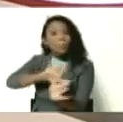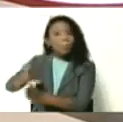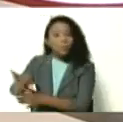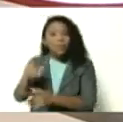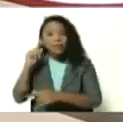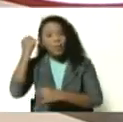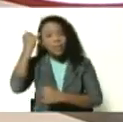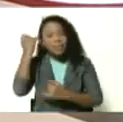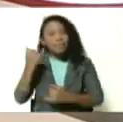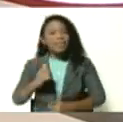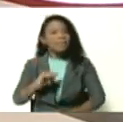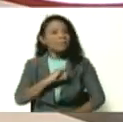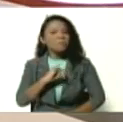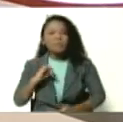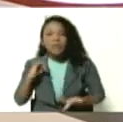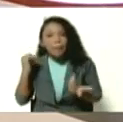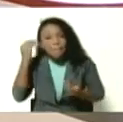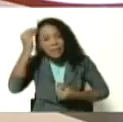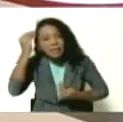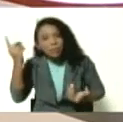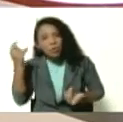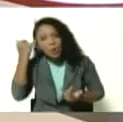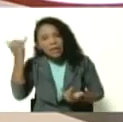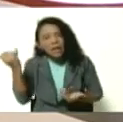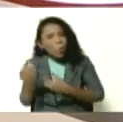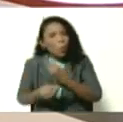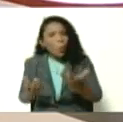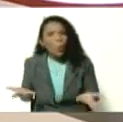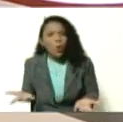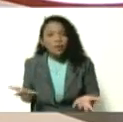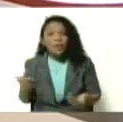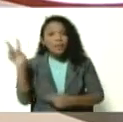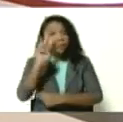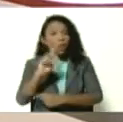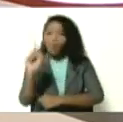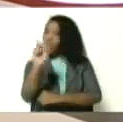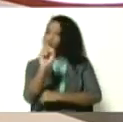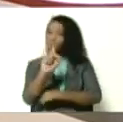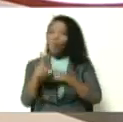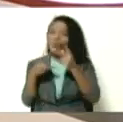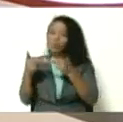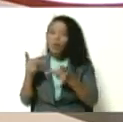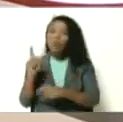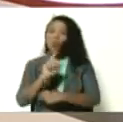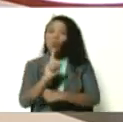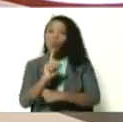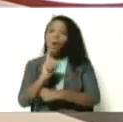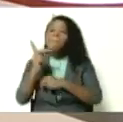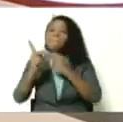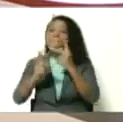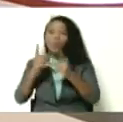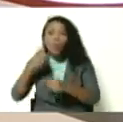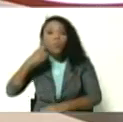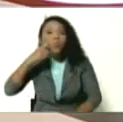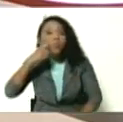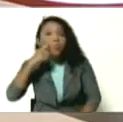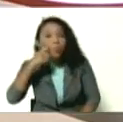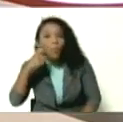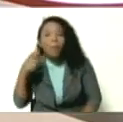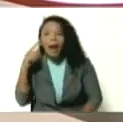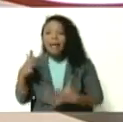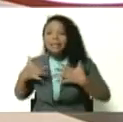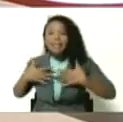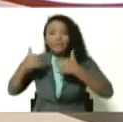su pensamiento o su ideología y es por ello que Venezuela ha recurrido no a la política ha recurrido a políticas humanistas para